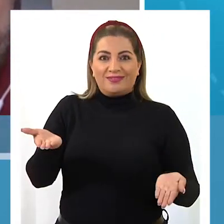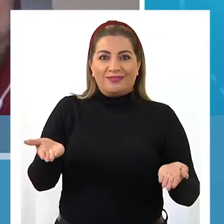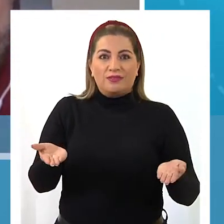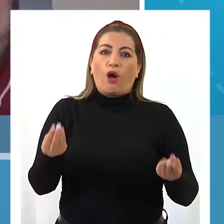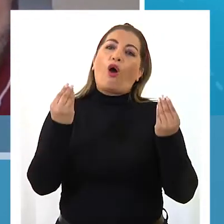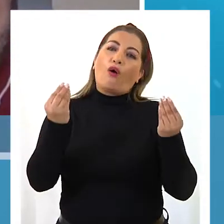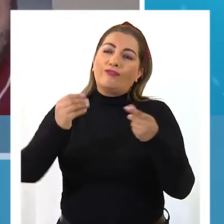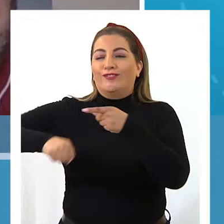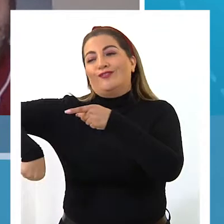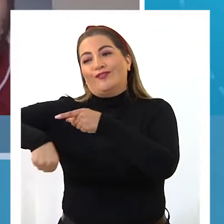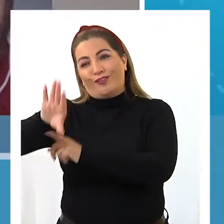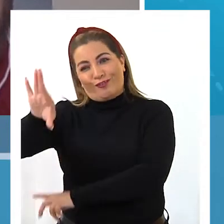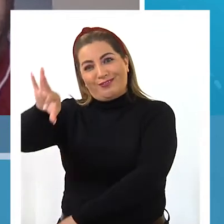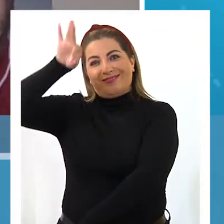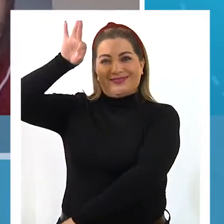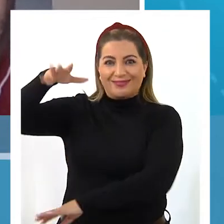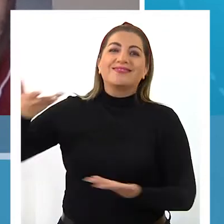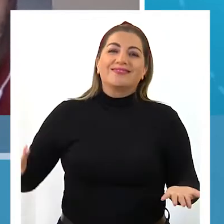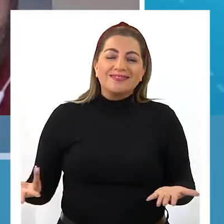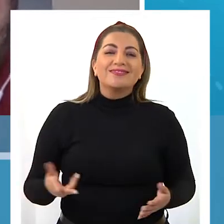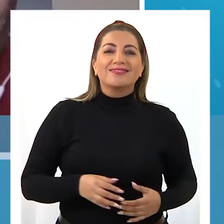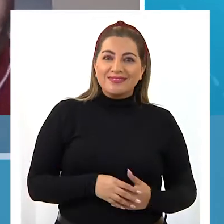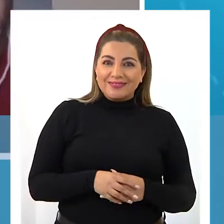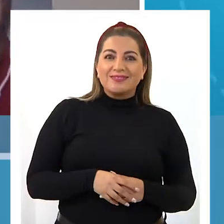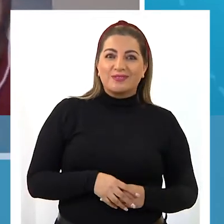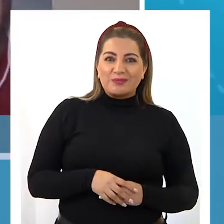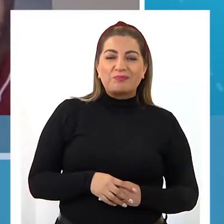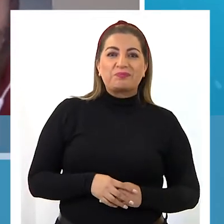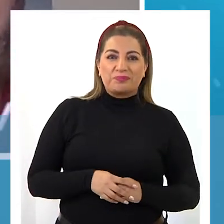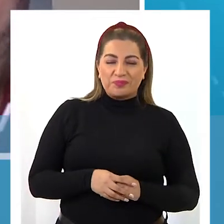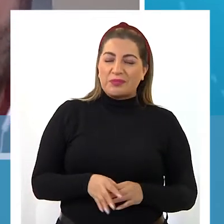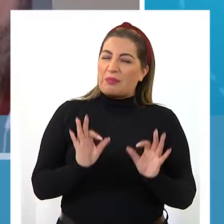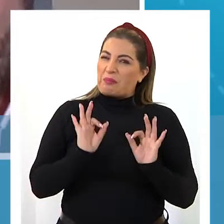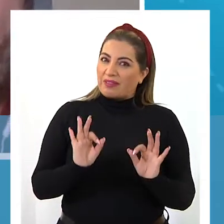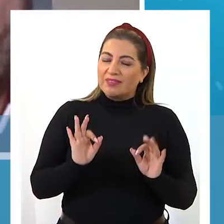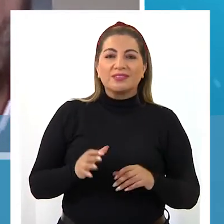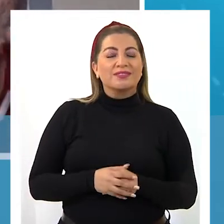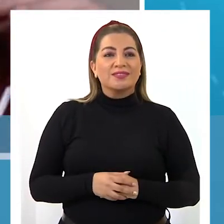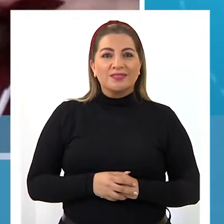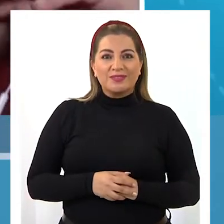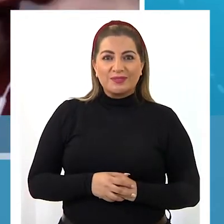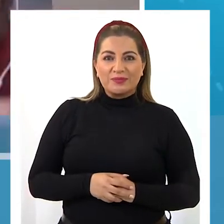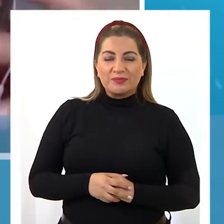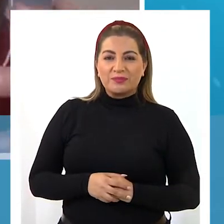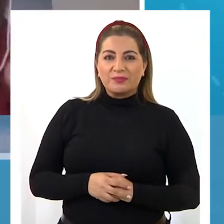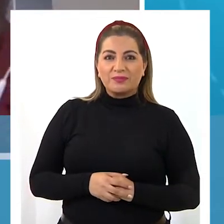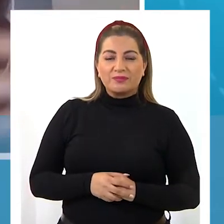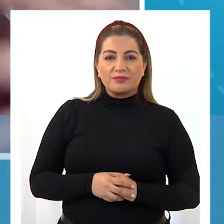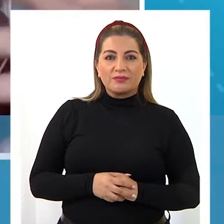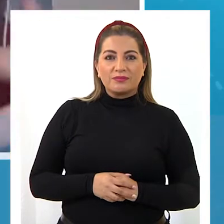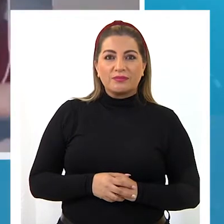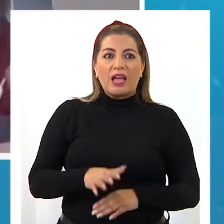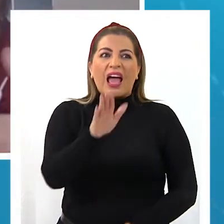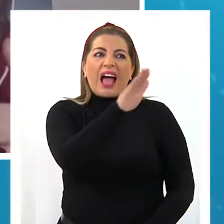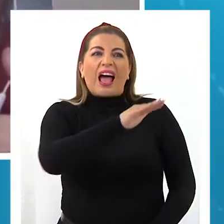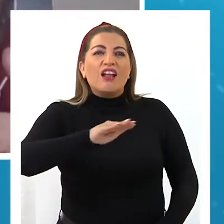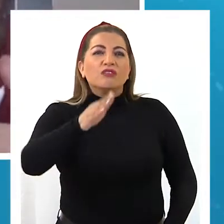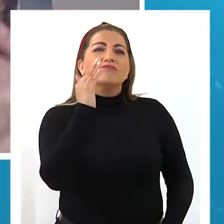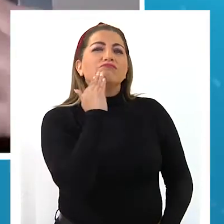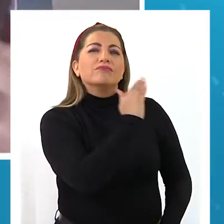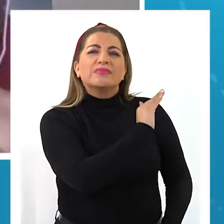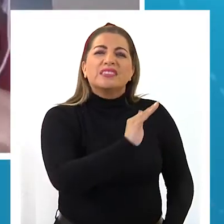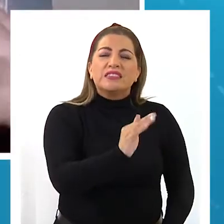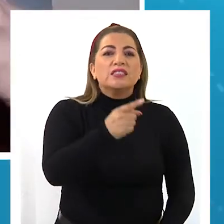Obviamente el fútbol. Obviamente el fútbol. Perfecto. Oye, ¿qué le dirías a todos los niños